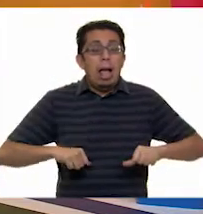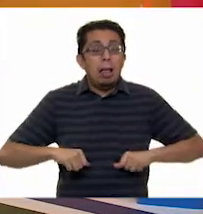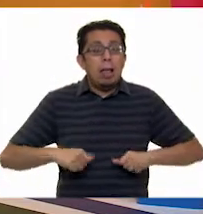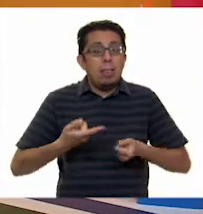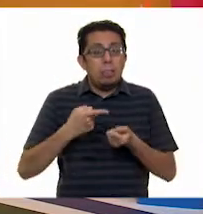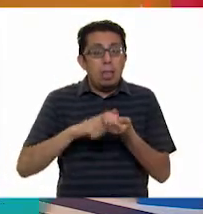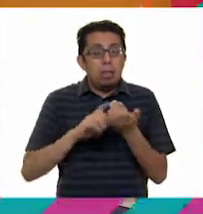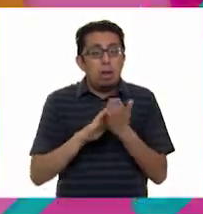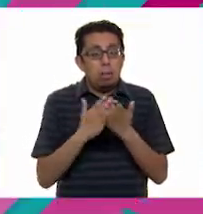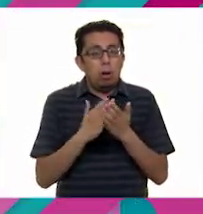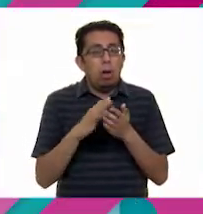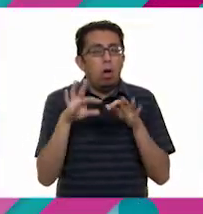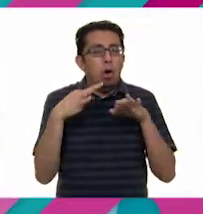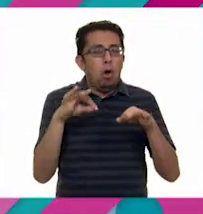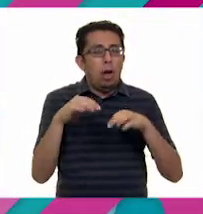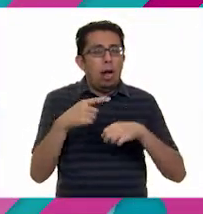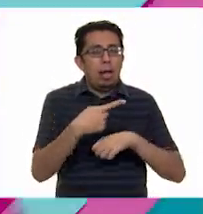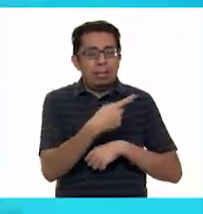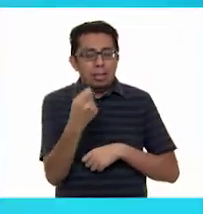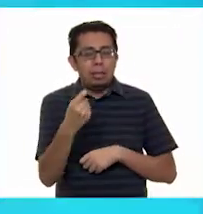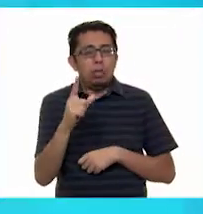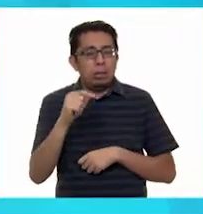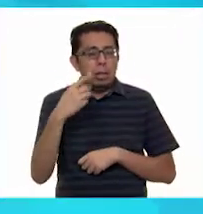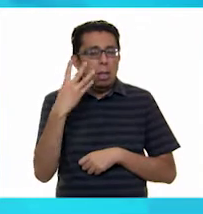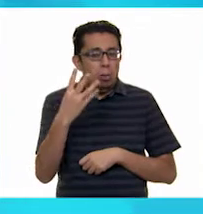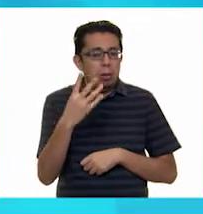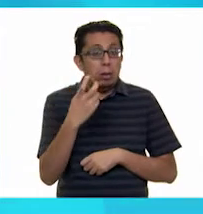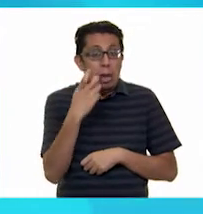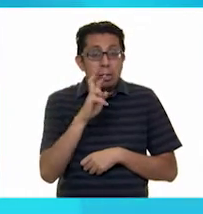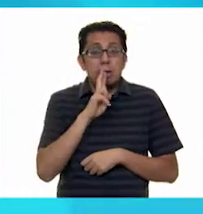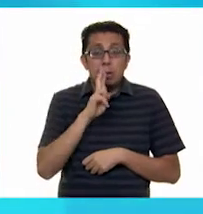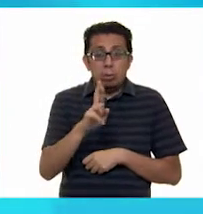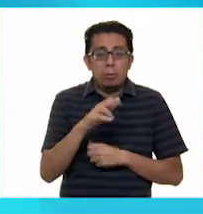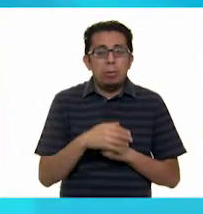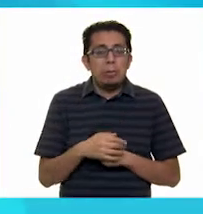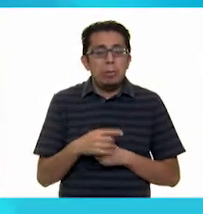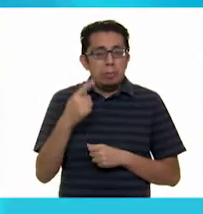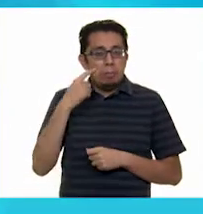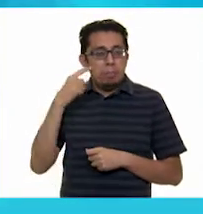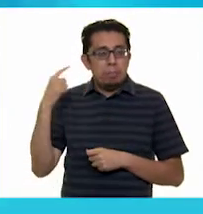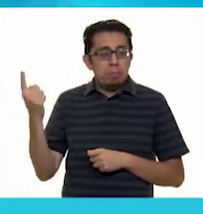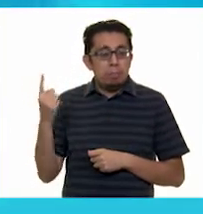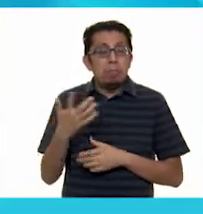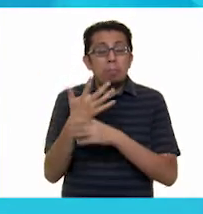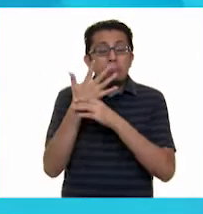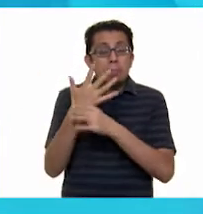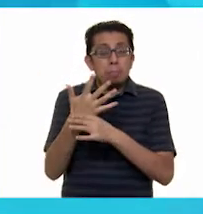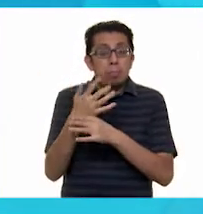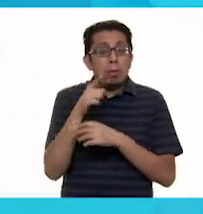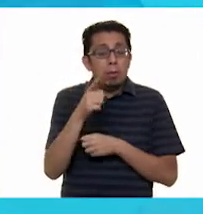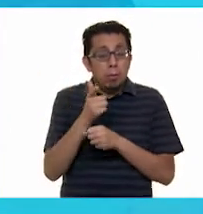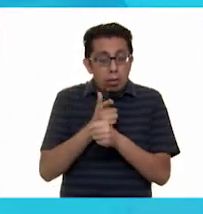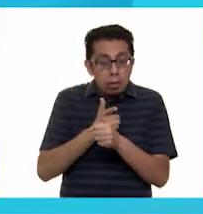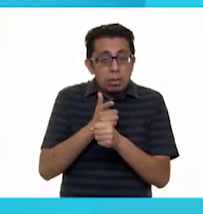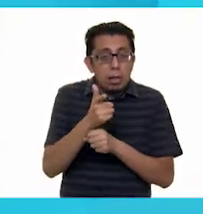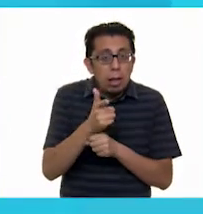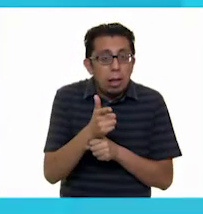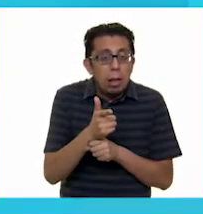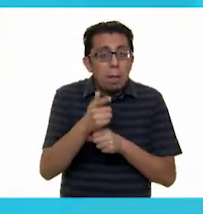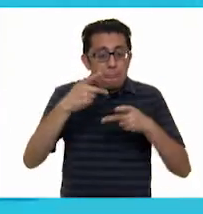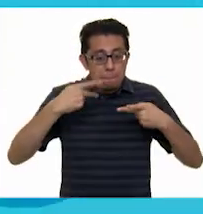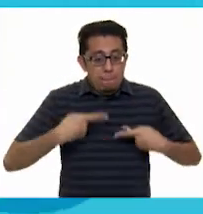nuestro libro en la página 174. Vamos a verla. Dice, identifica los